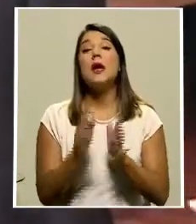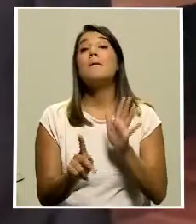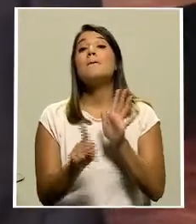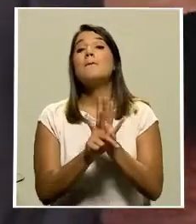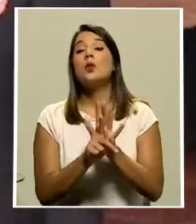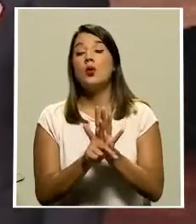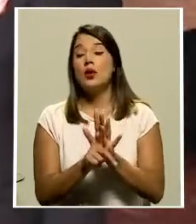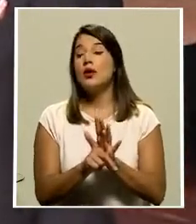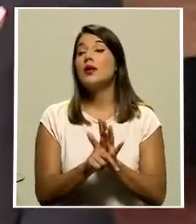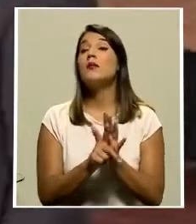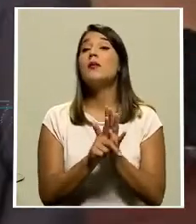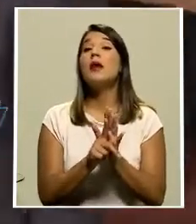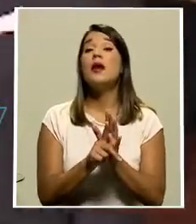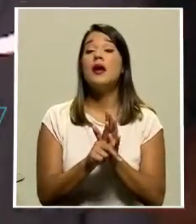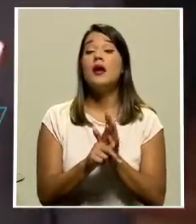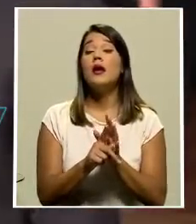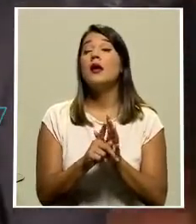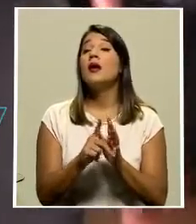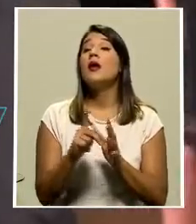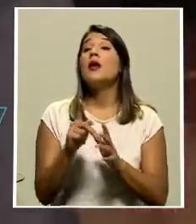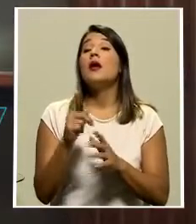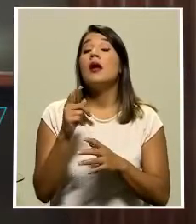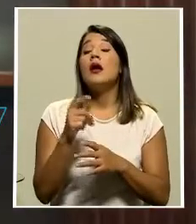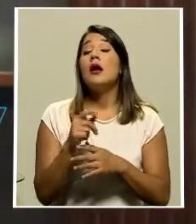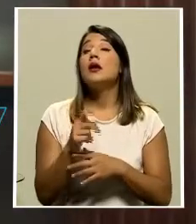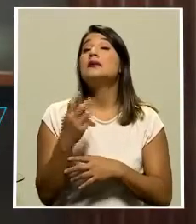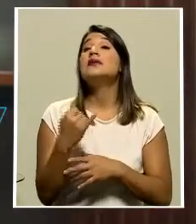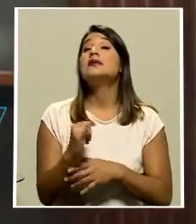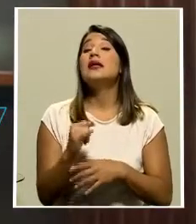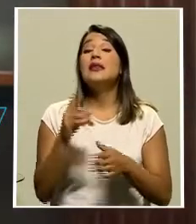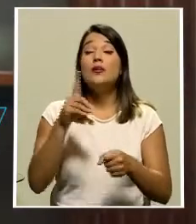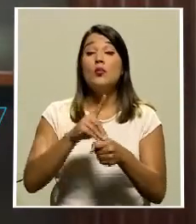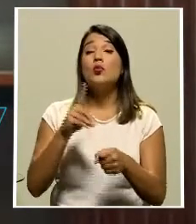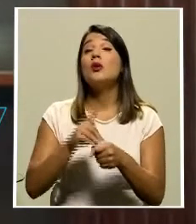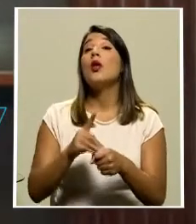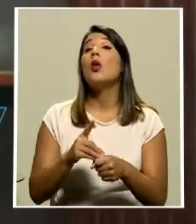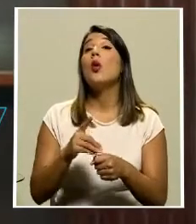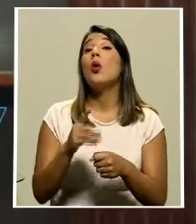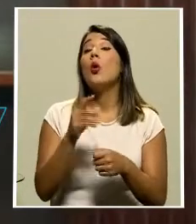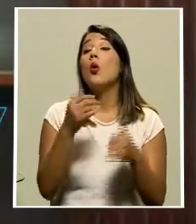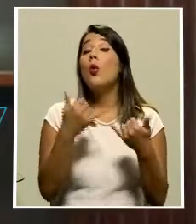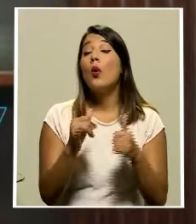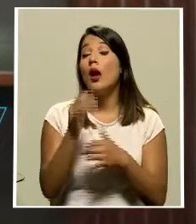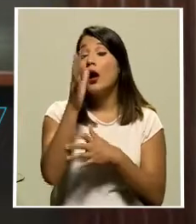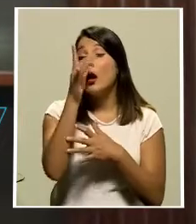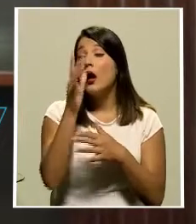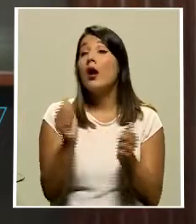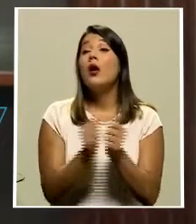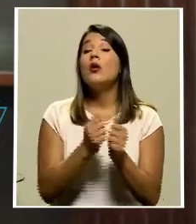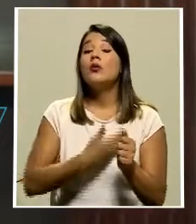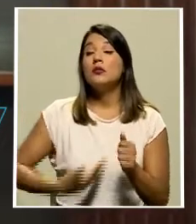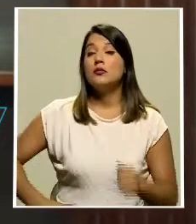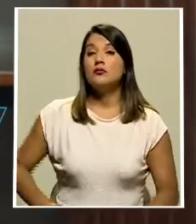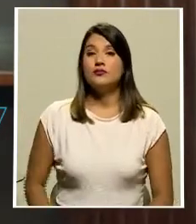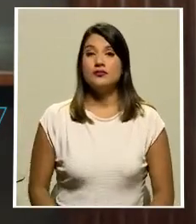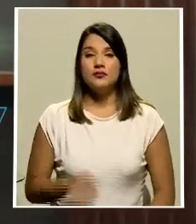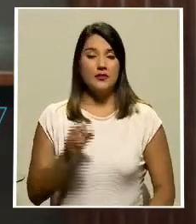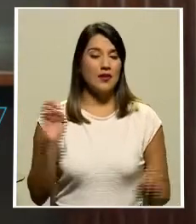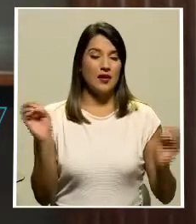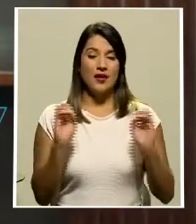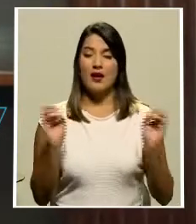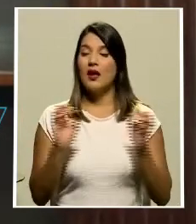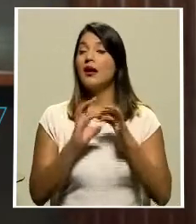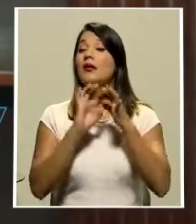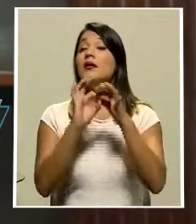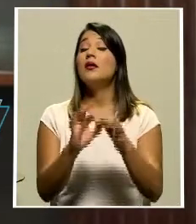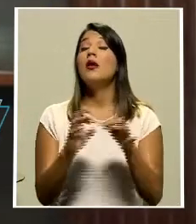una censura de parte de los diputados al presidente no tiene nada que ver en los procedimientos de censura que se podrían hacer